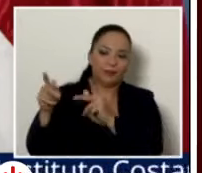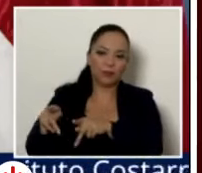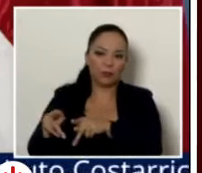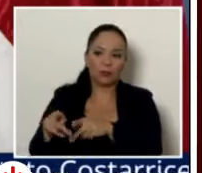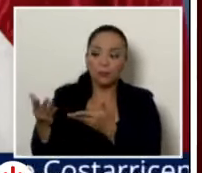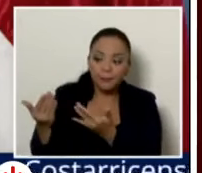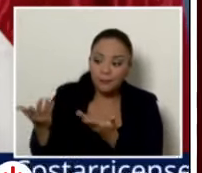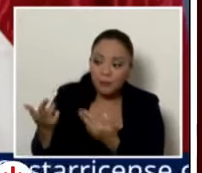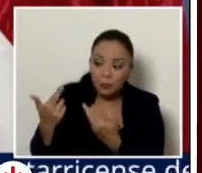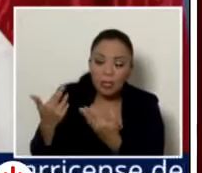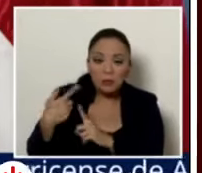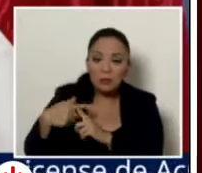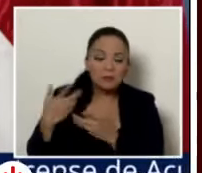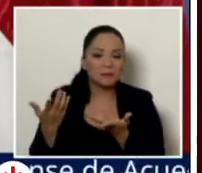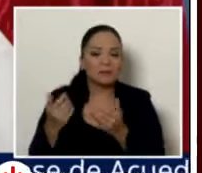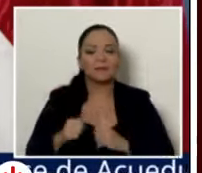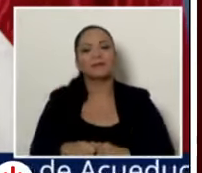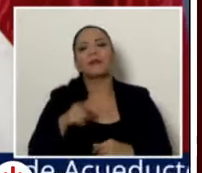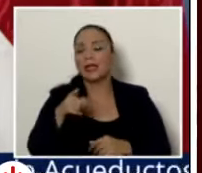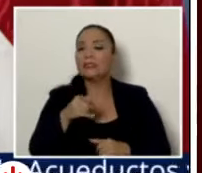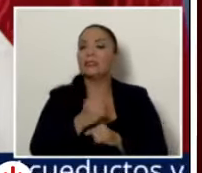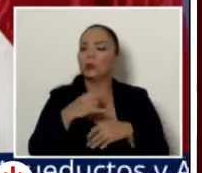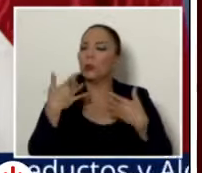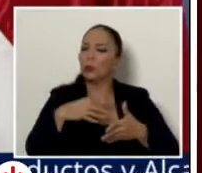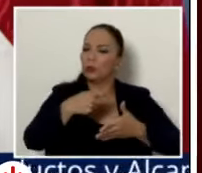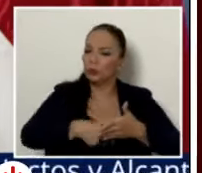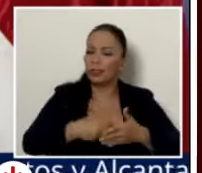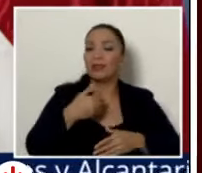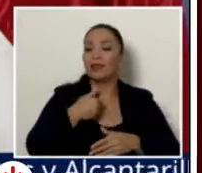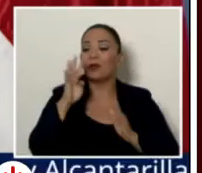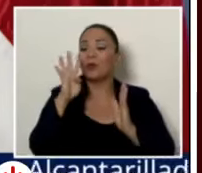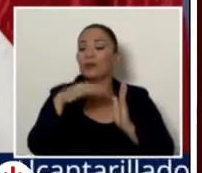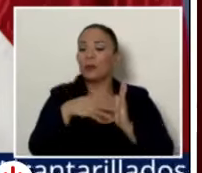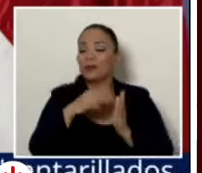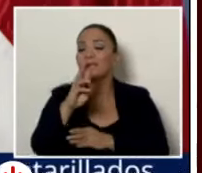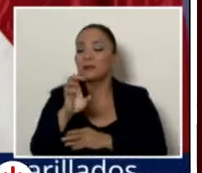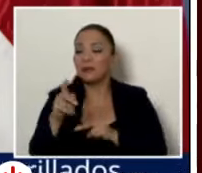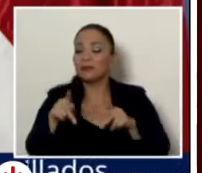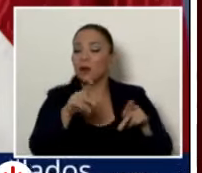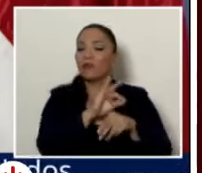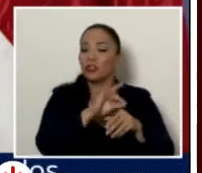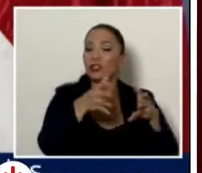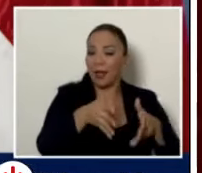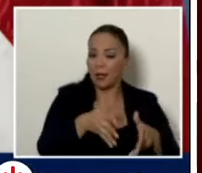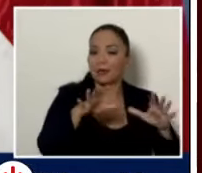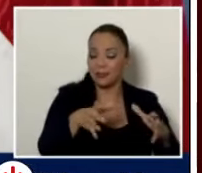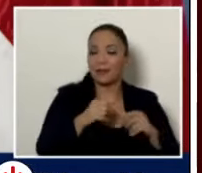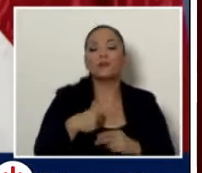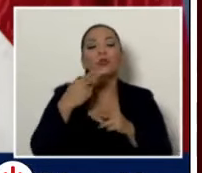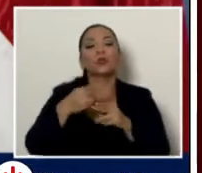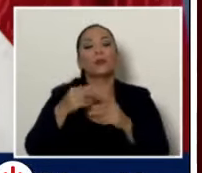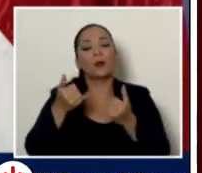tiempo. Es una institución muy dura, tiene 4.600 empleados. Y nombré a don Alejandro